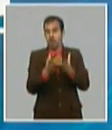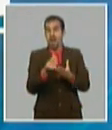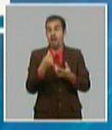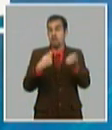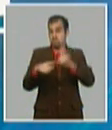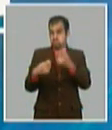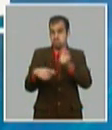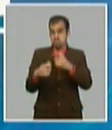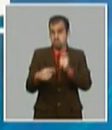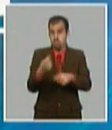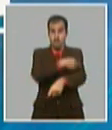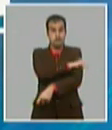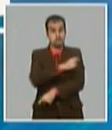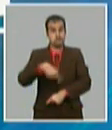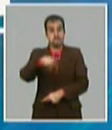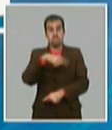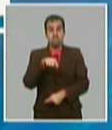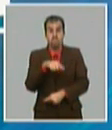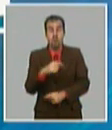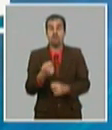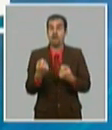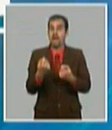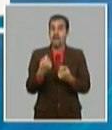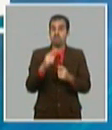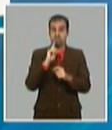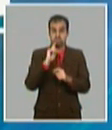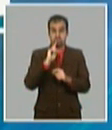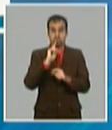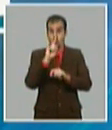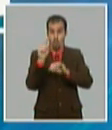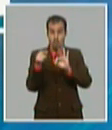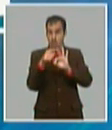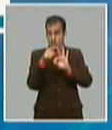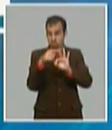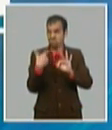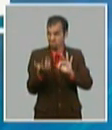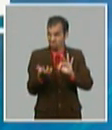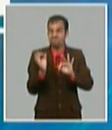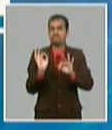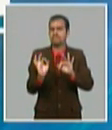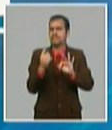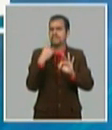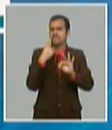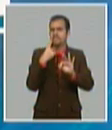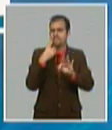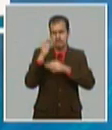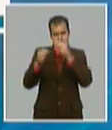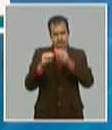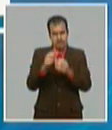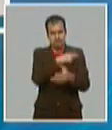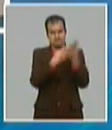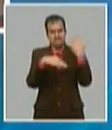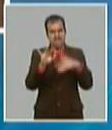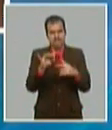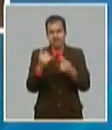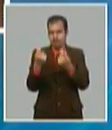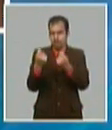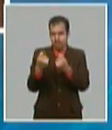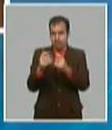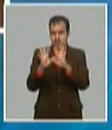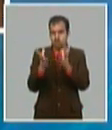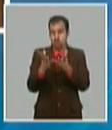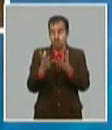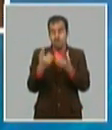aumento de los ingresos al presupuesto del Estado que es el punto que viene detrás que la Ministra de Finanzas y Precios explicará pero es imprescindible que trabajemos también por